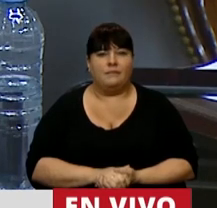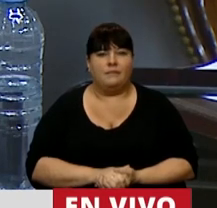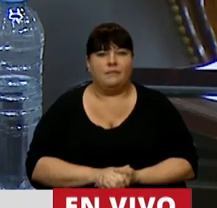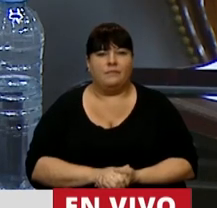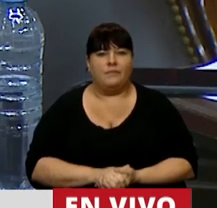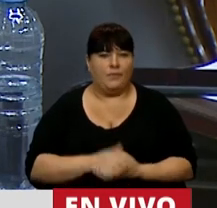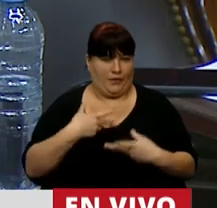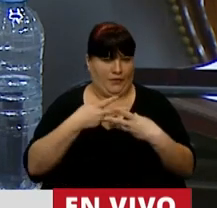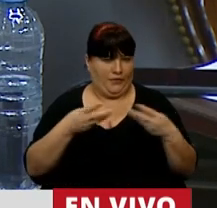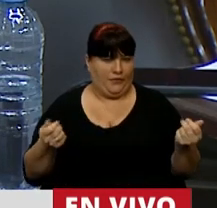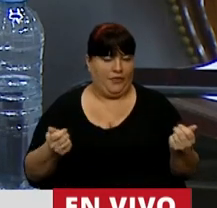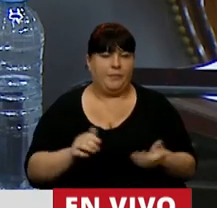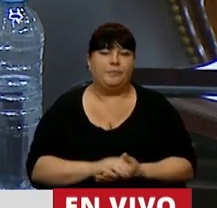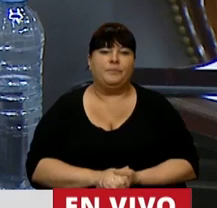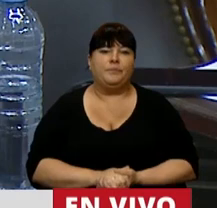Voy a terminar.